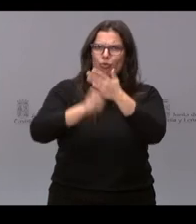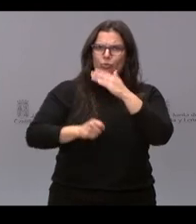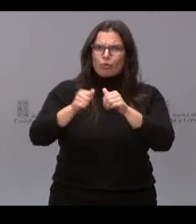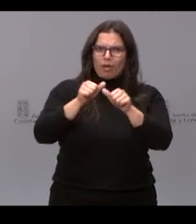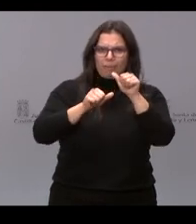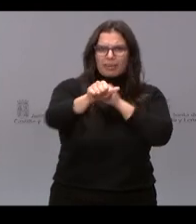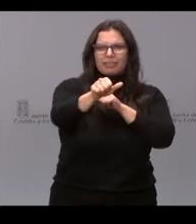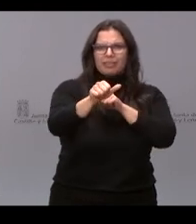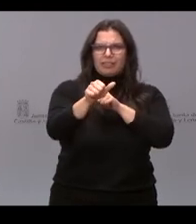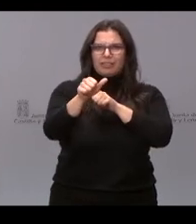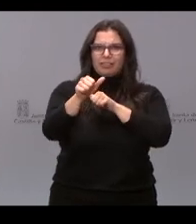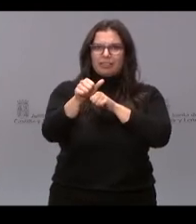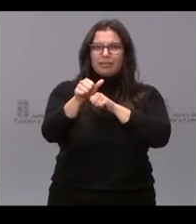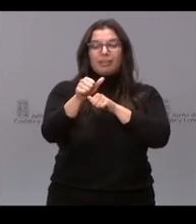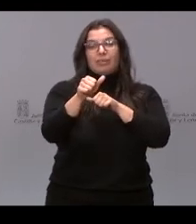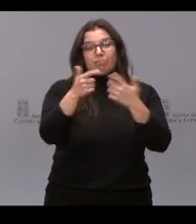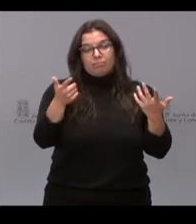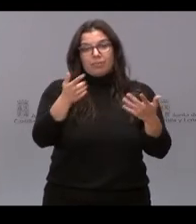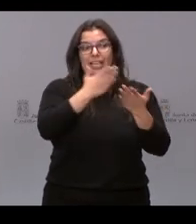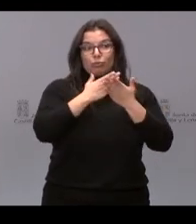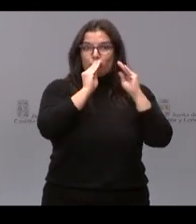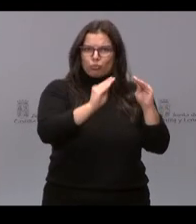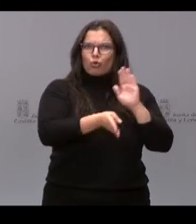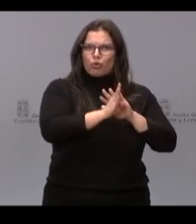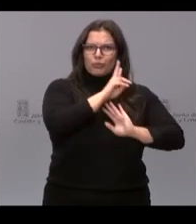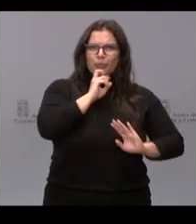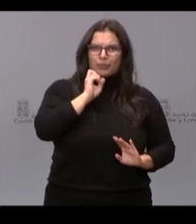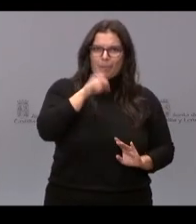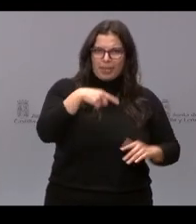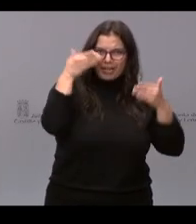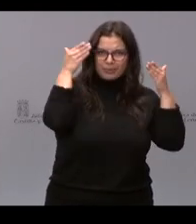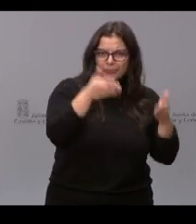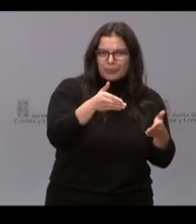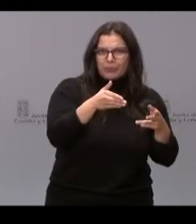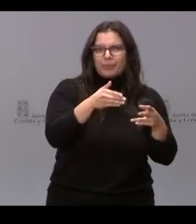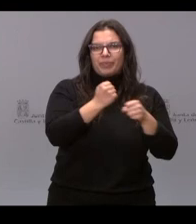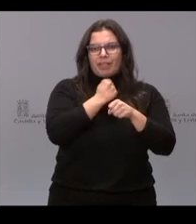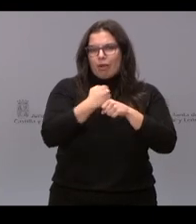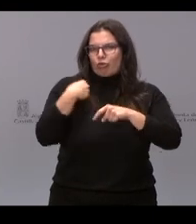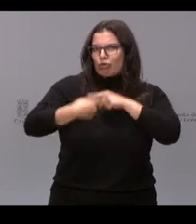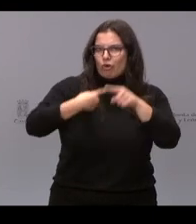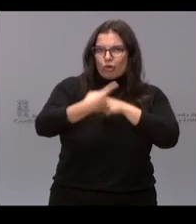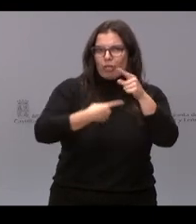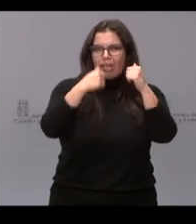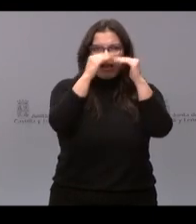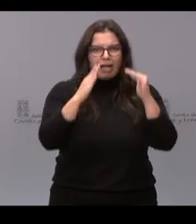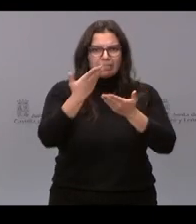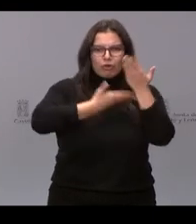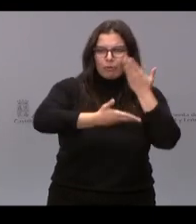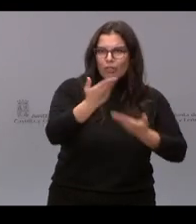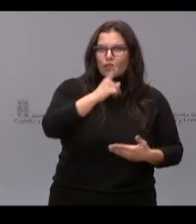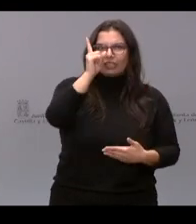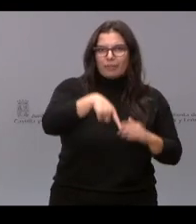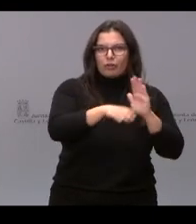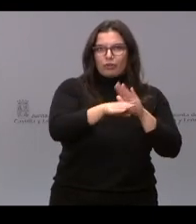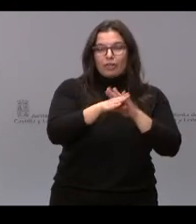sin desatender vuestros estudios, sin desatender vuestras tareas cotidianas en casa. Todos